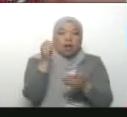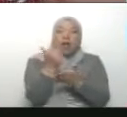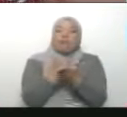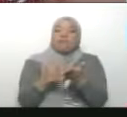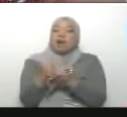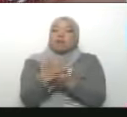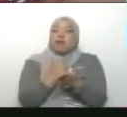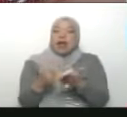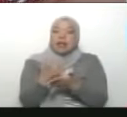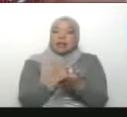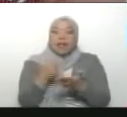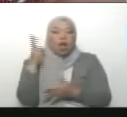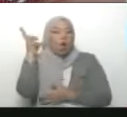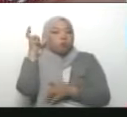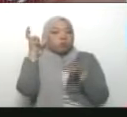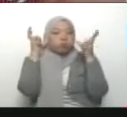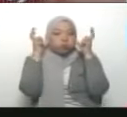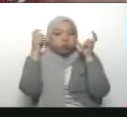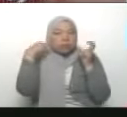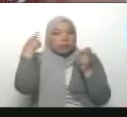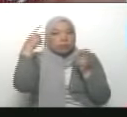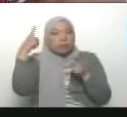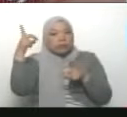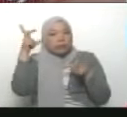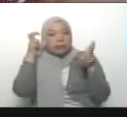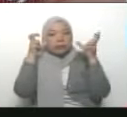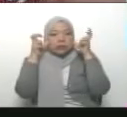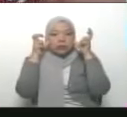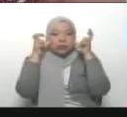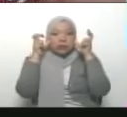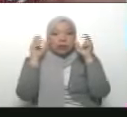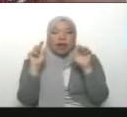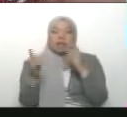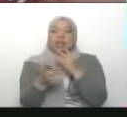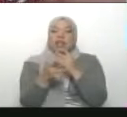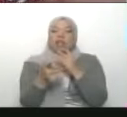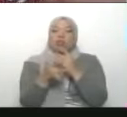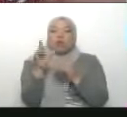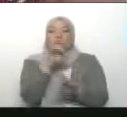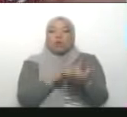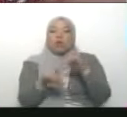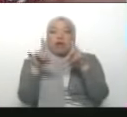fonaudiología, histocitotecnología,